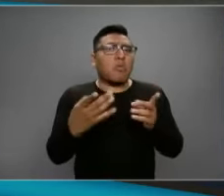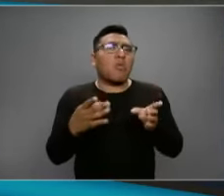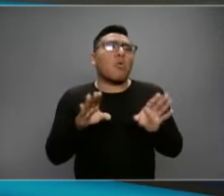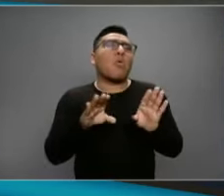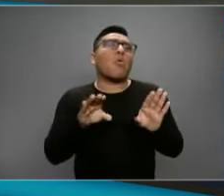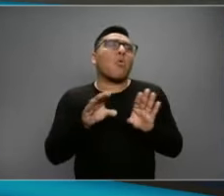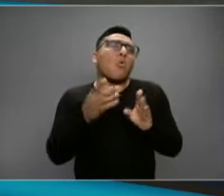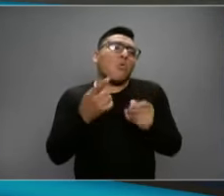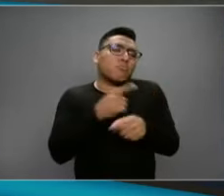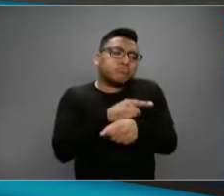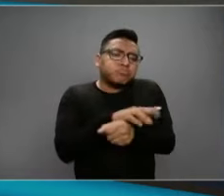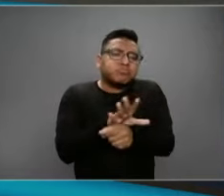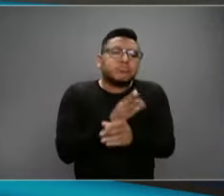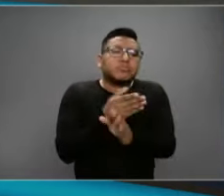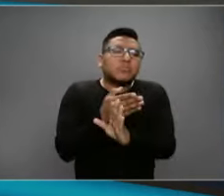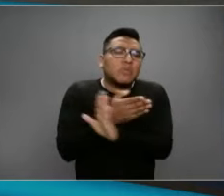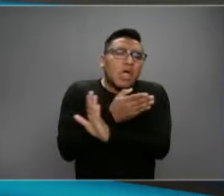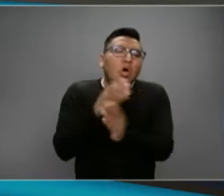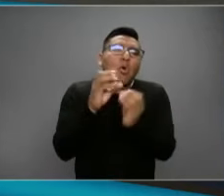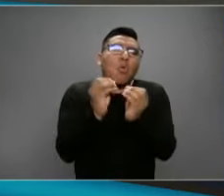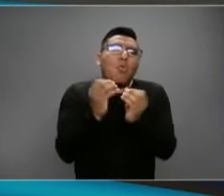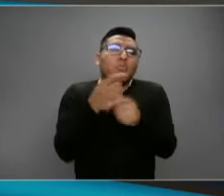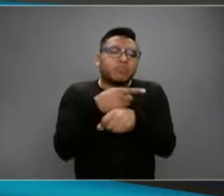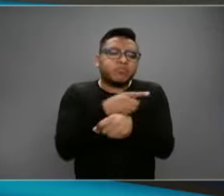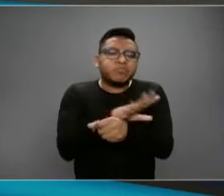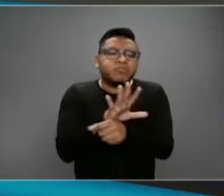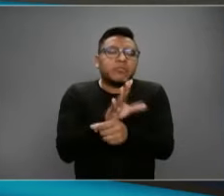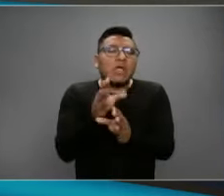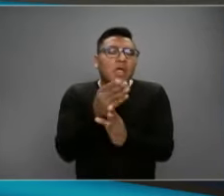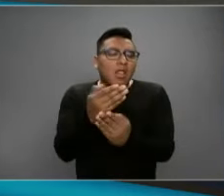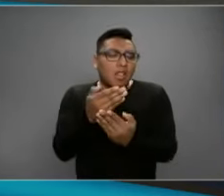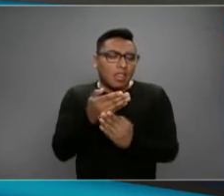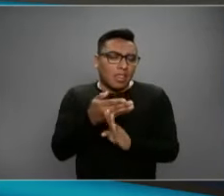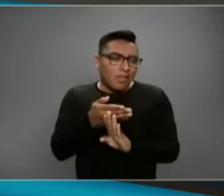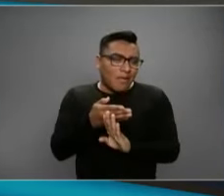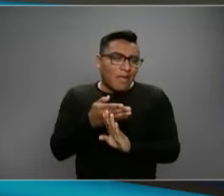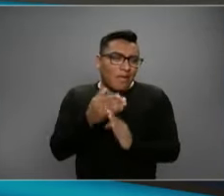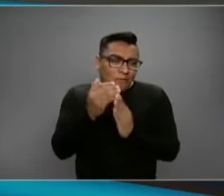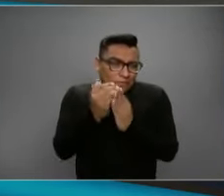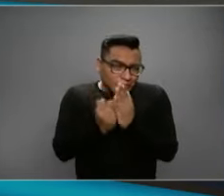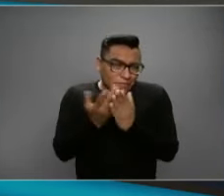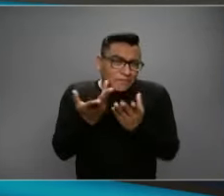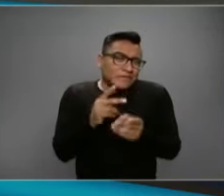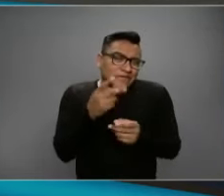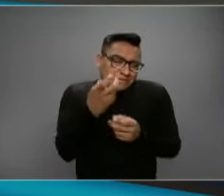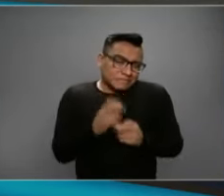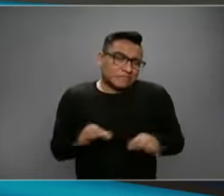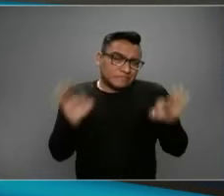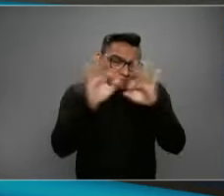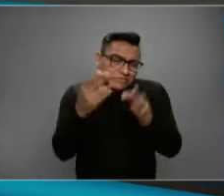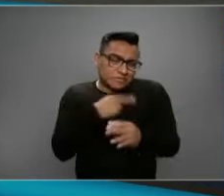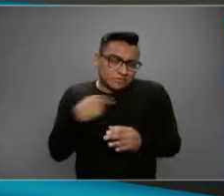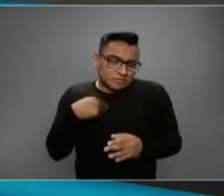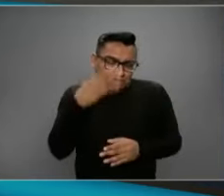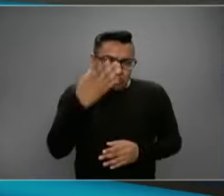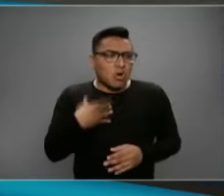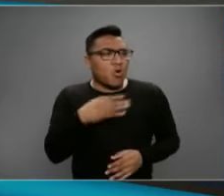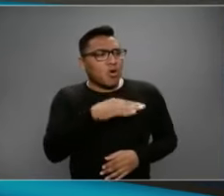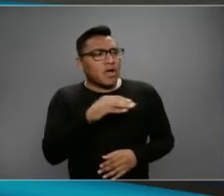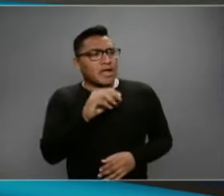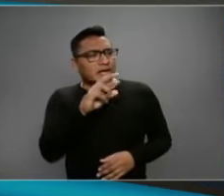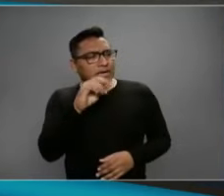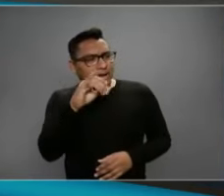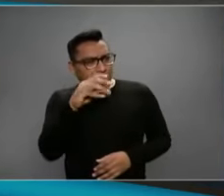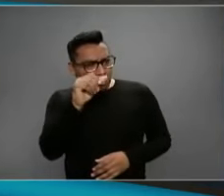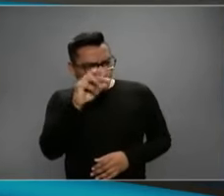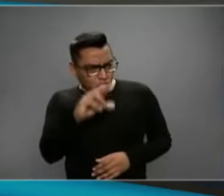sociedad, mitiguemos, disminuyamos el impacto de esta epidemia. Claro, yo entiendo además, Ricardo, que tú estás a cargo de esta